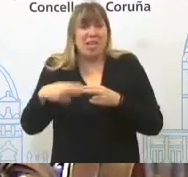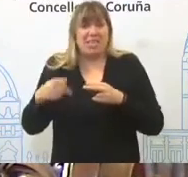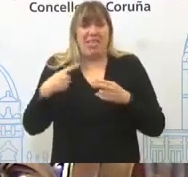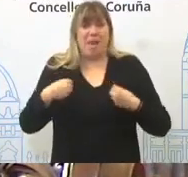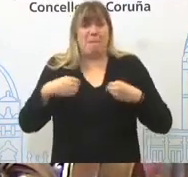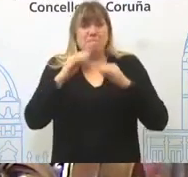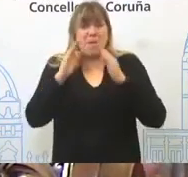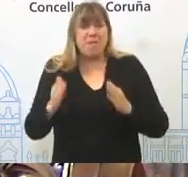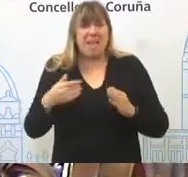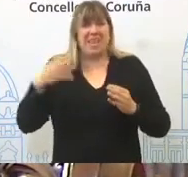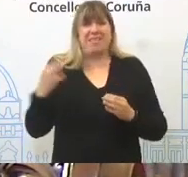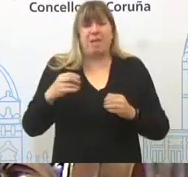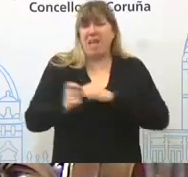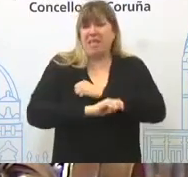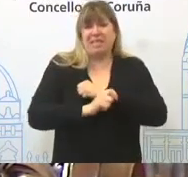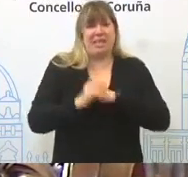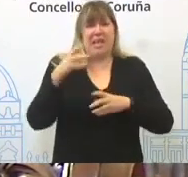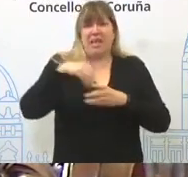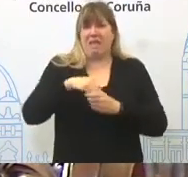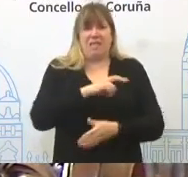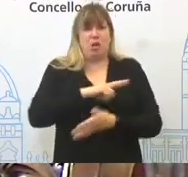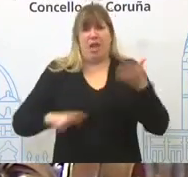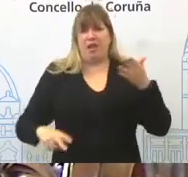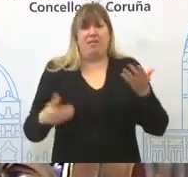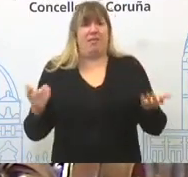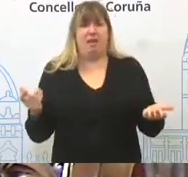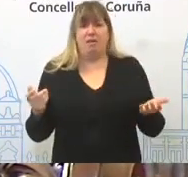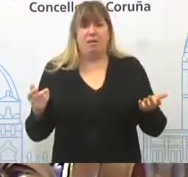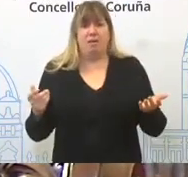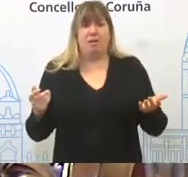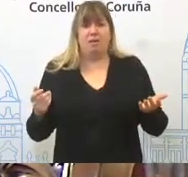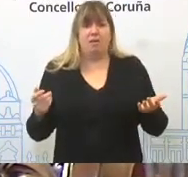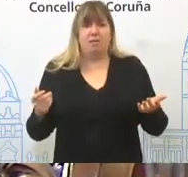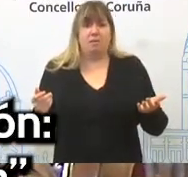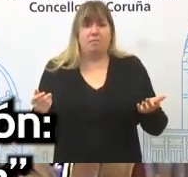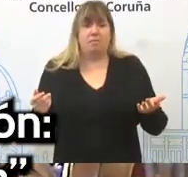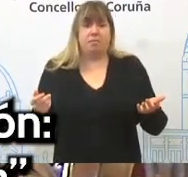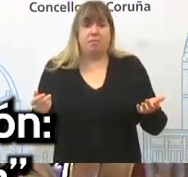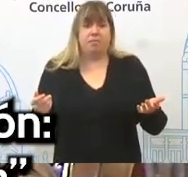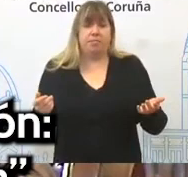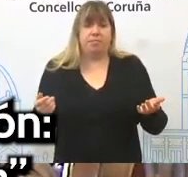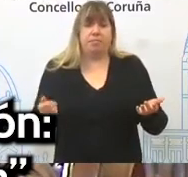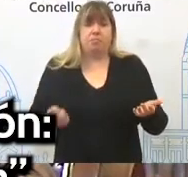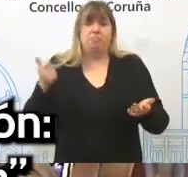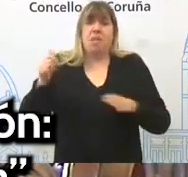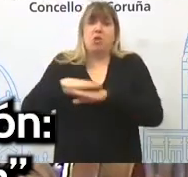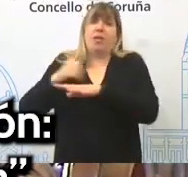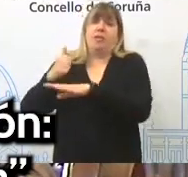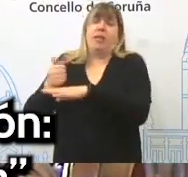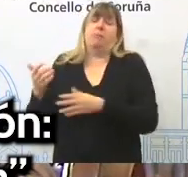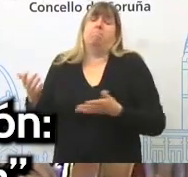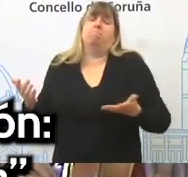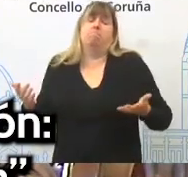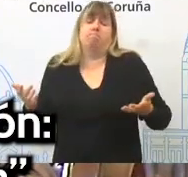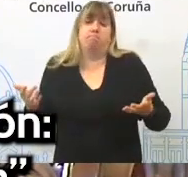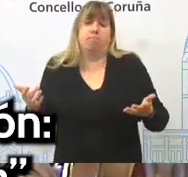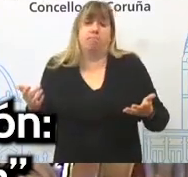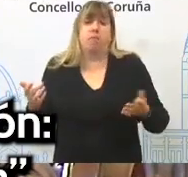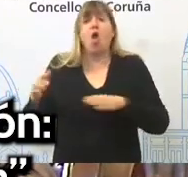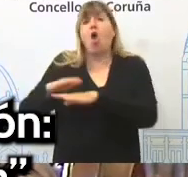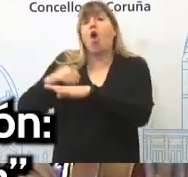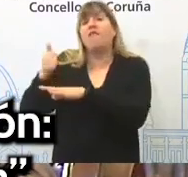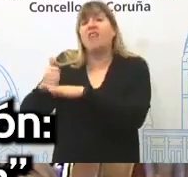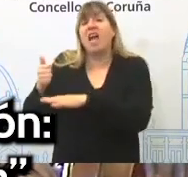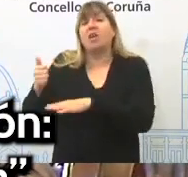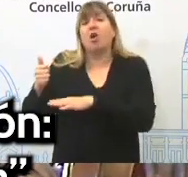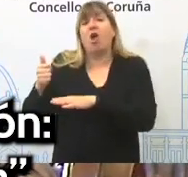e coa goberno do Estado aparcando. Que é o Keulín esta maña na portada dun medio de comunicación que dicía el goberno